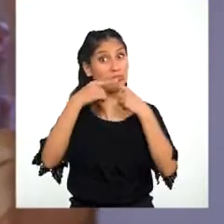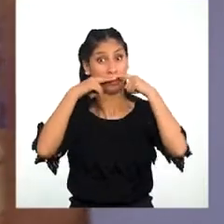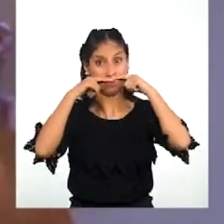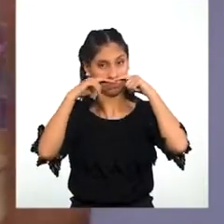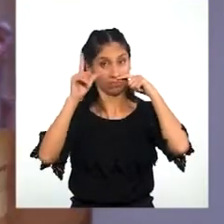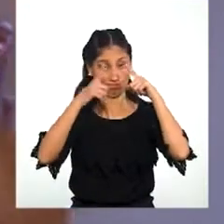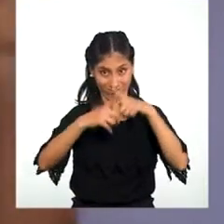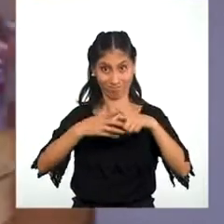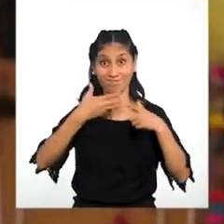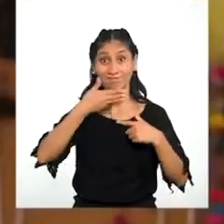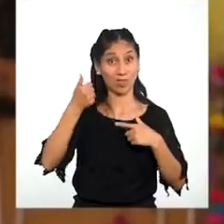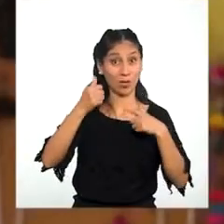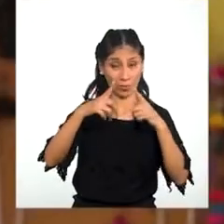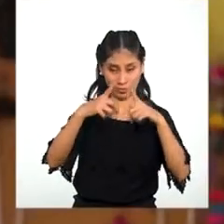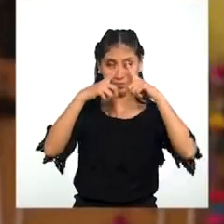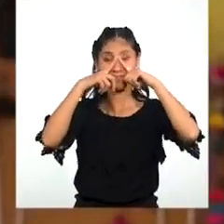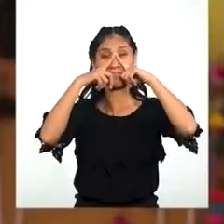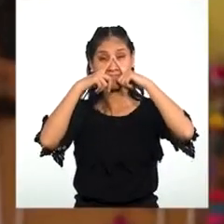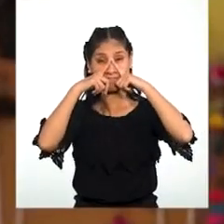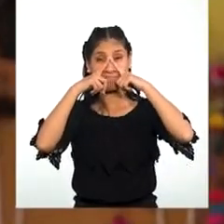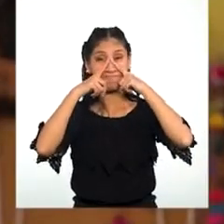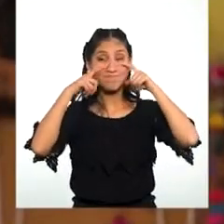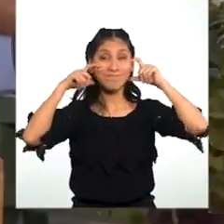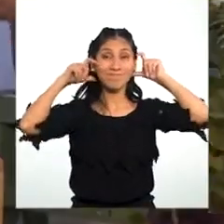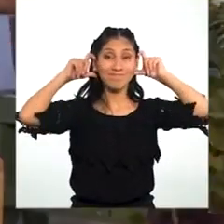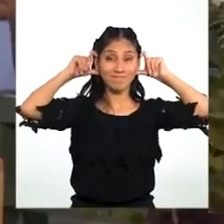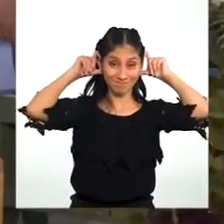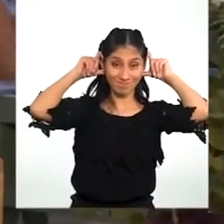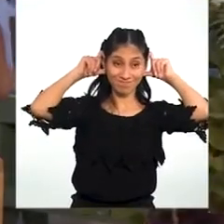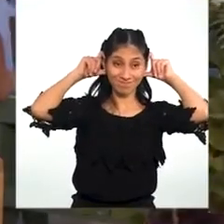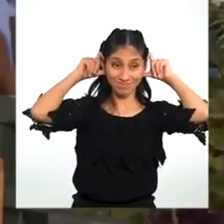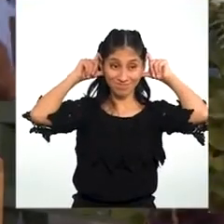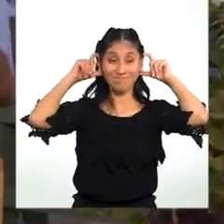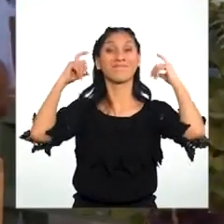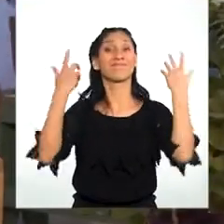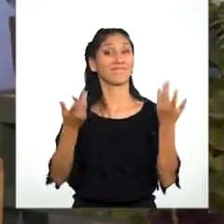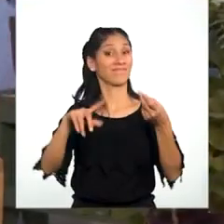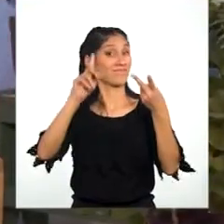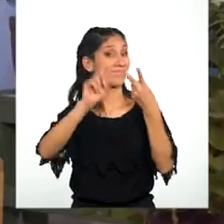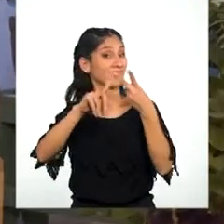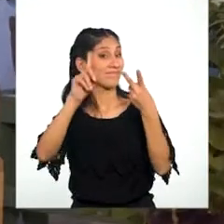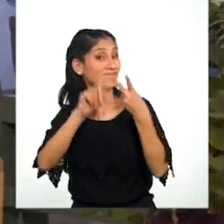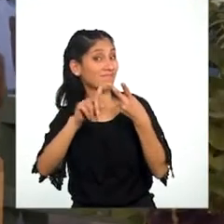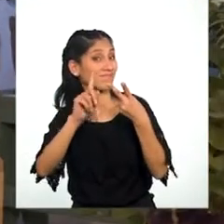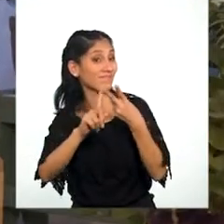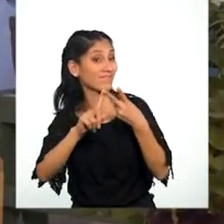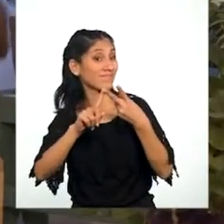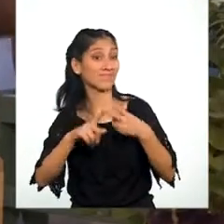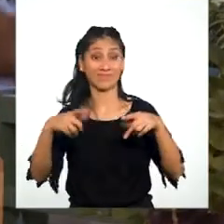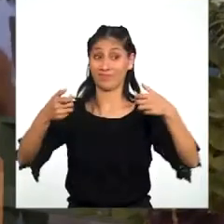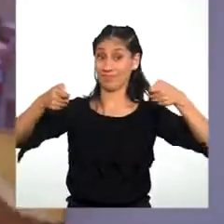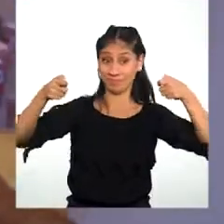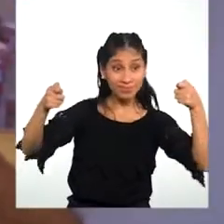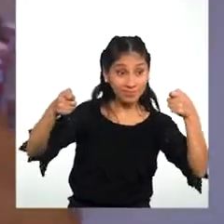los demás Tenerla bien cubierta Con la mascarilla Siguiente Héctor Por favor